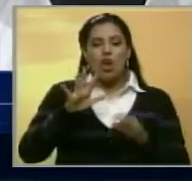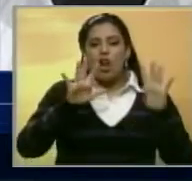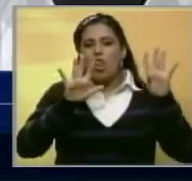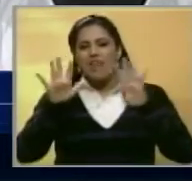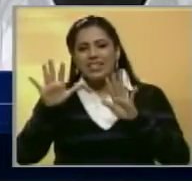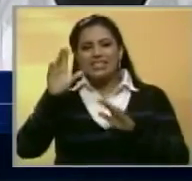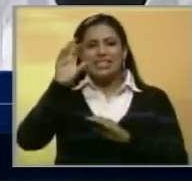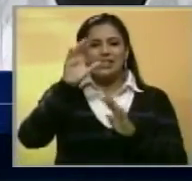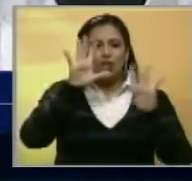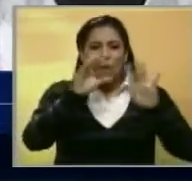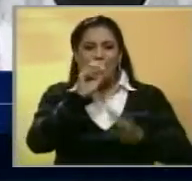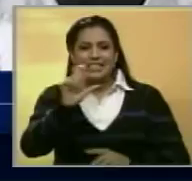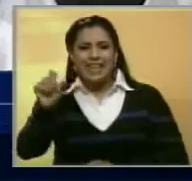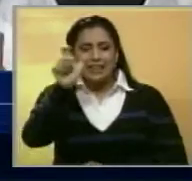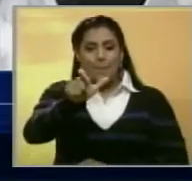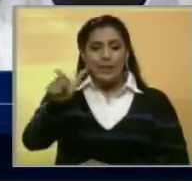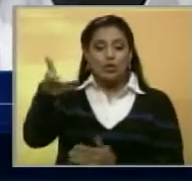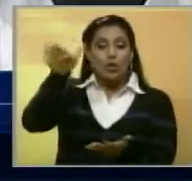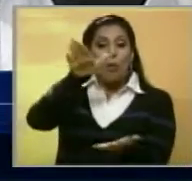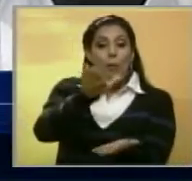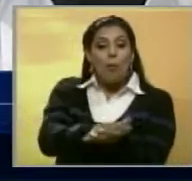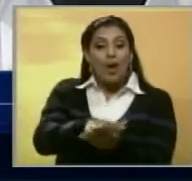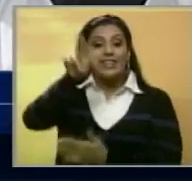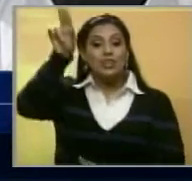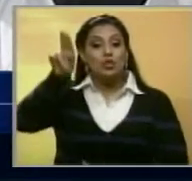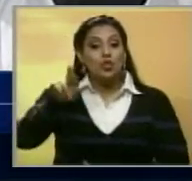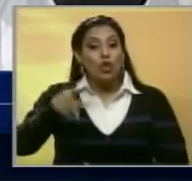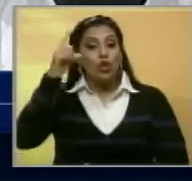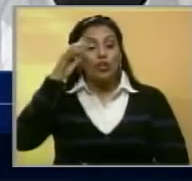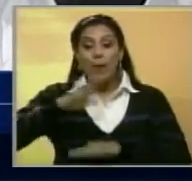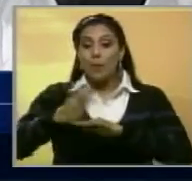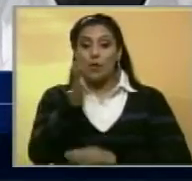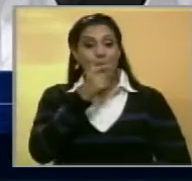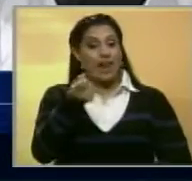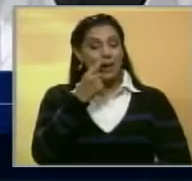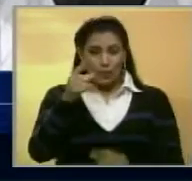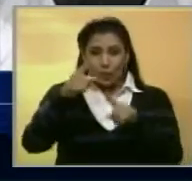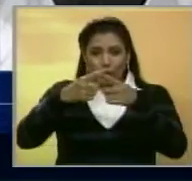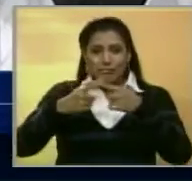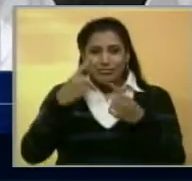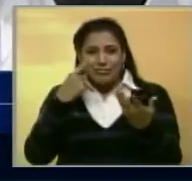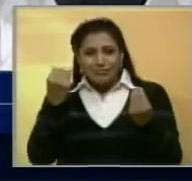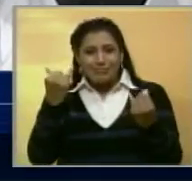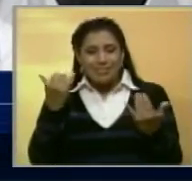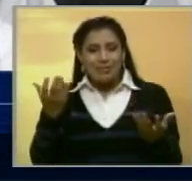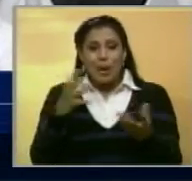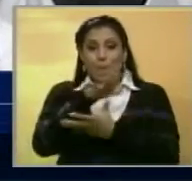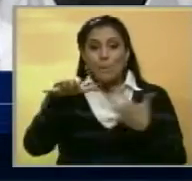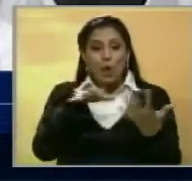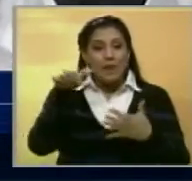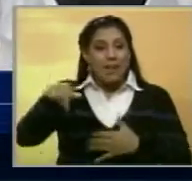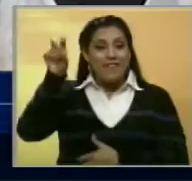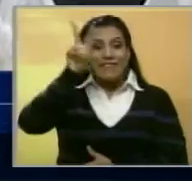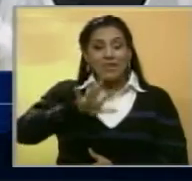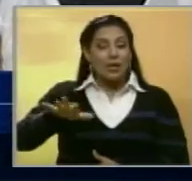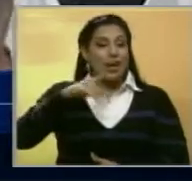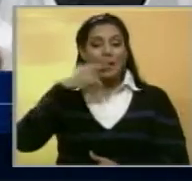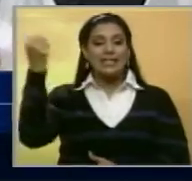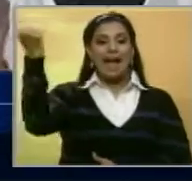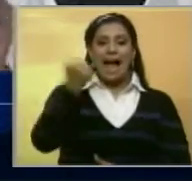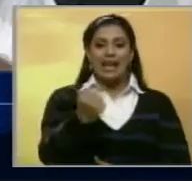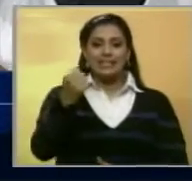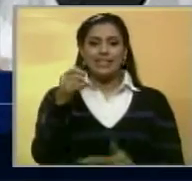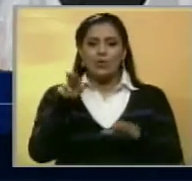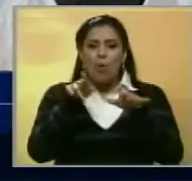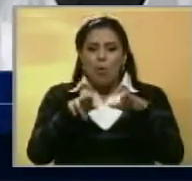900 diarios. Entonces, saquen cuenta, estimados venezolanos, lo que está sucediendo en el país es un crimen de